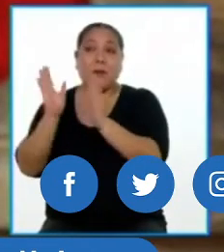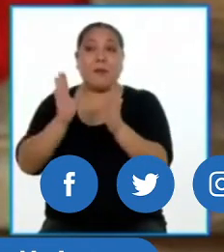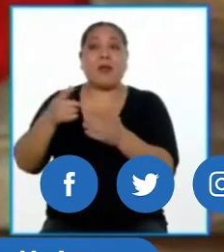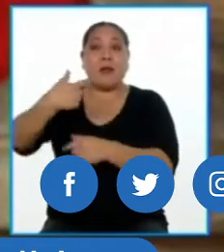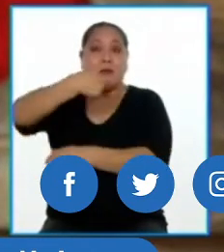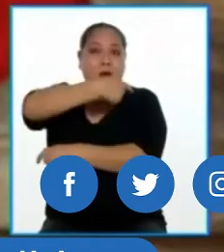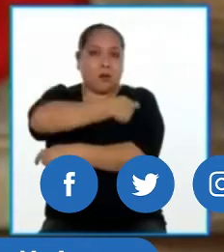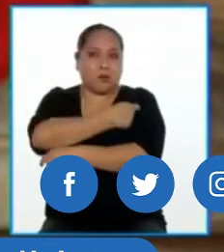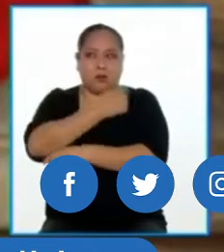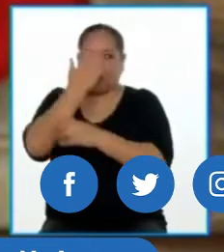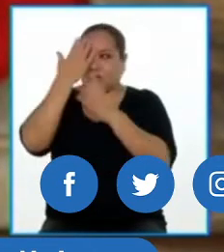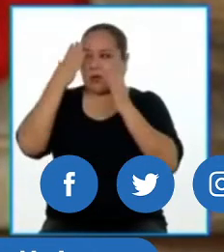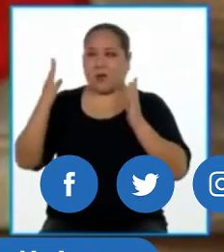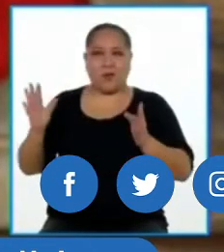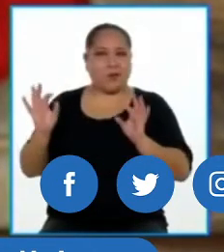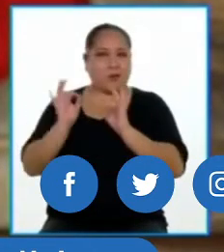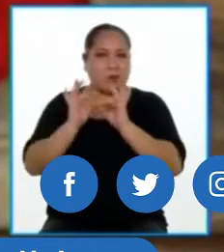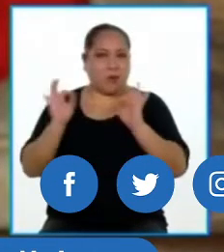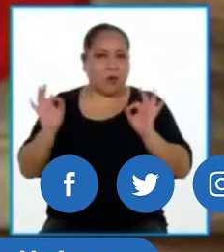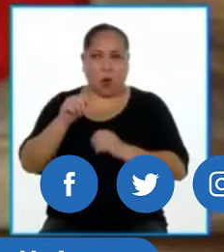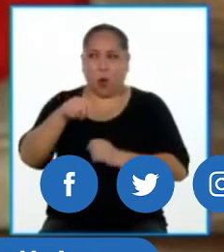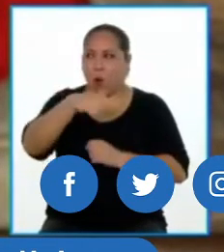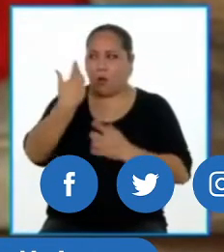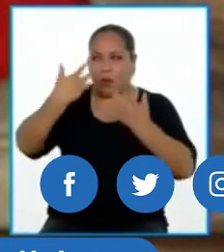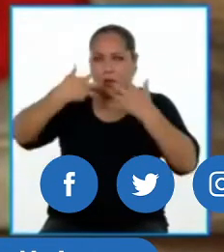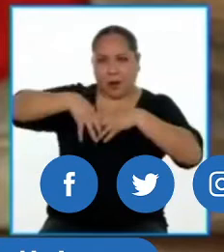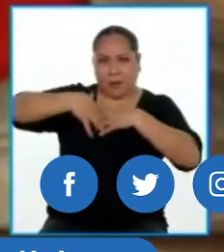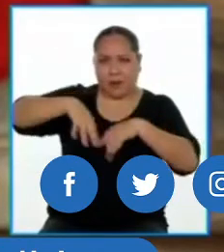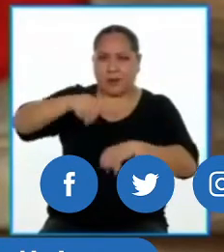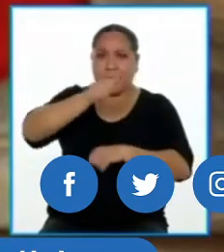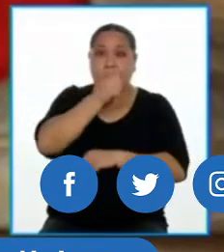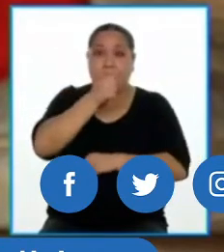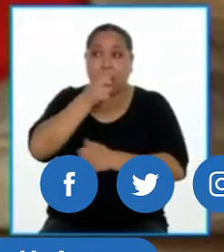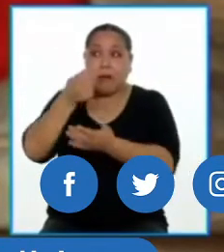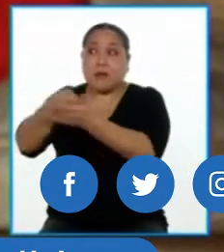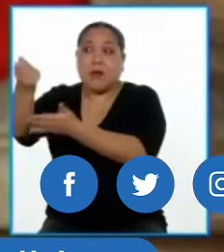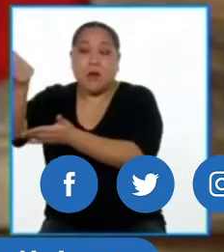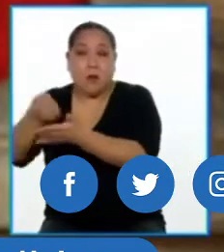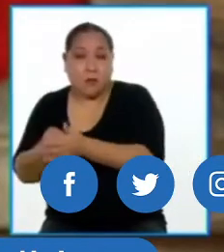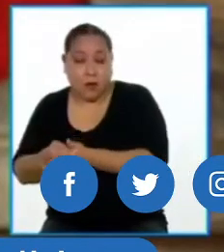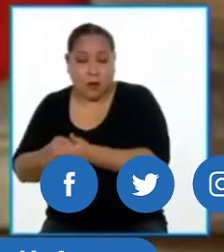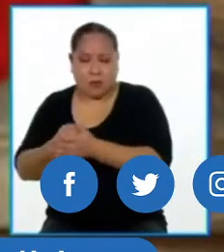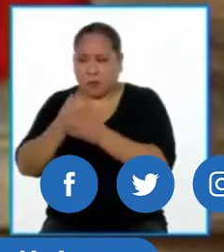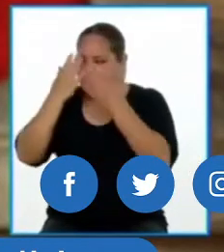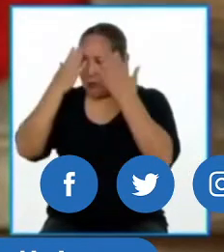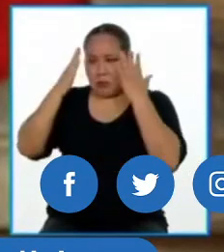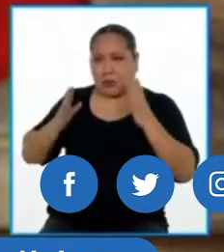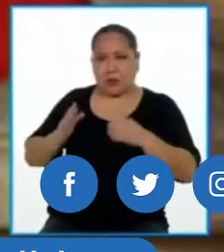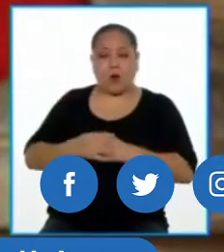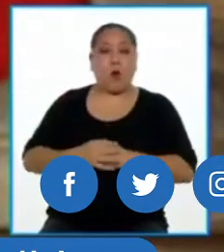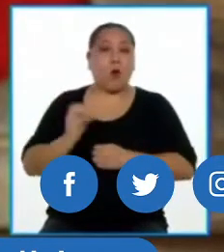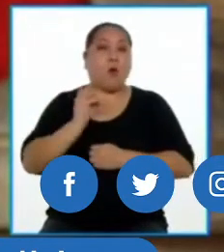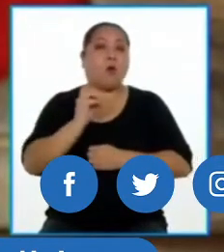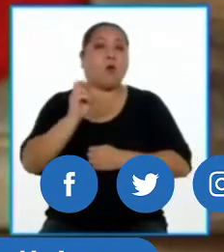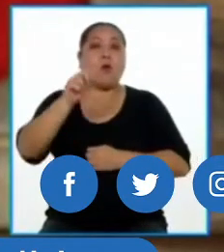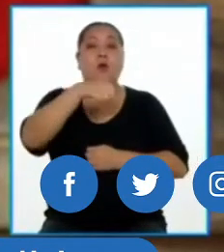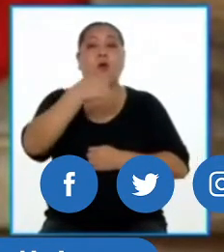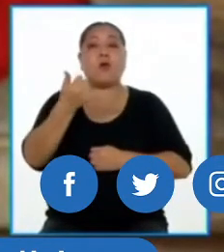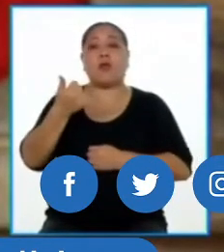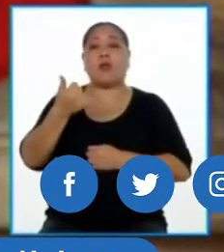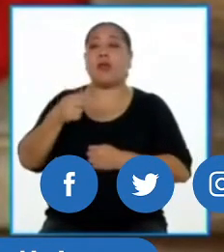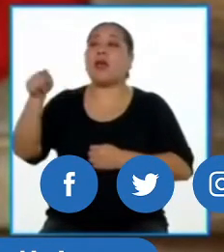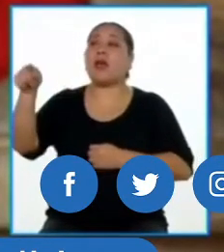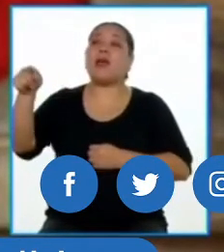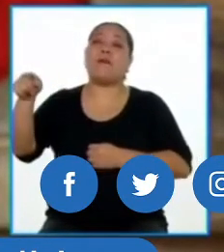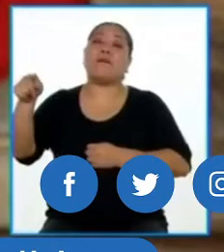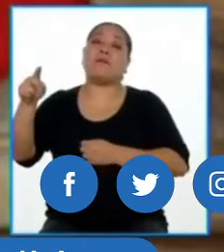sobre ninguna empresa privada que lo está haciendo, ni tampoco que ninguna de las empresas proveedoras de